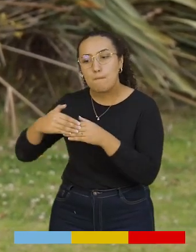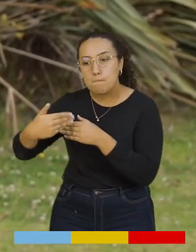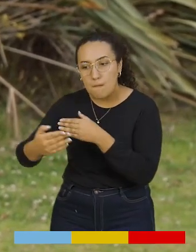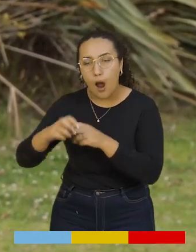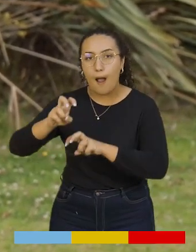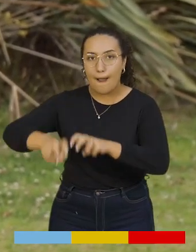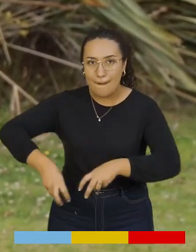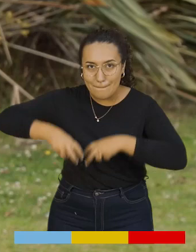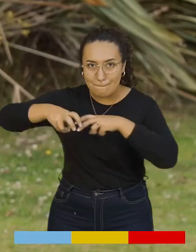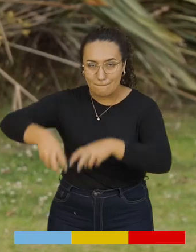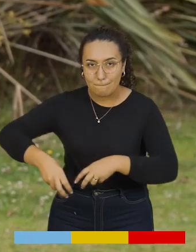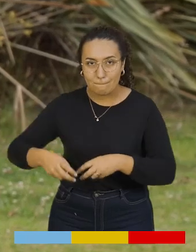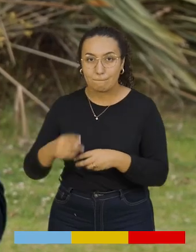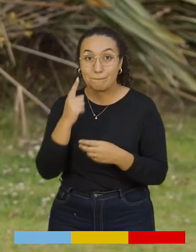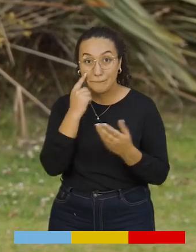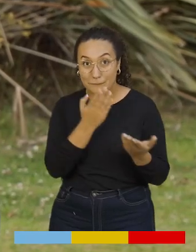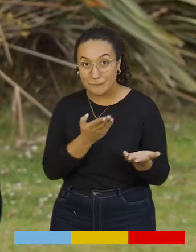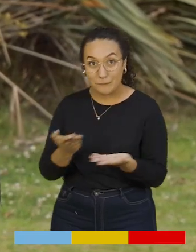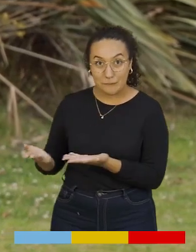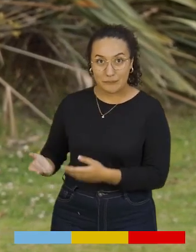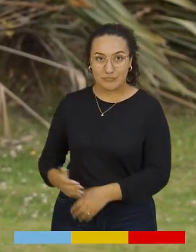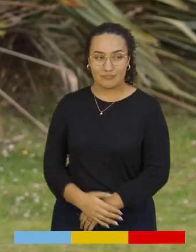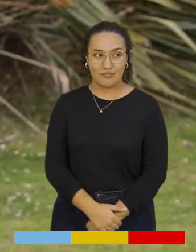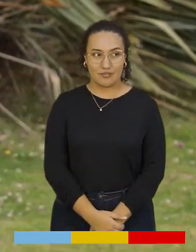para la siembra. Acompáñenos a ver esta hermosa nota.